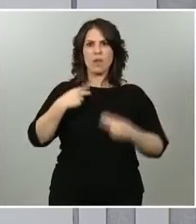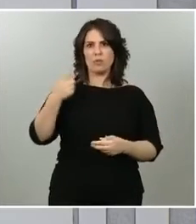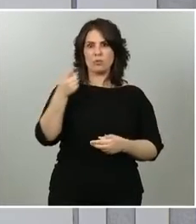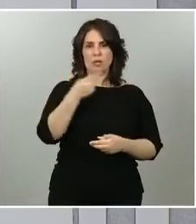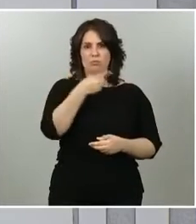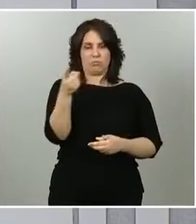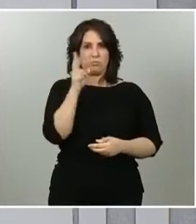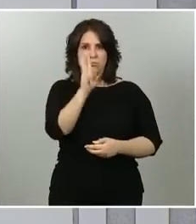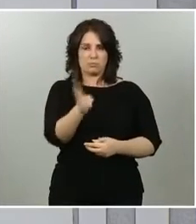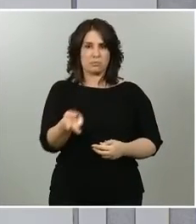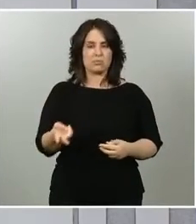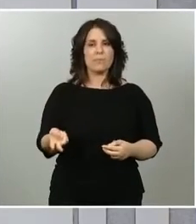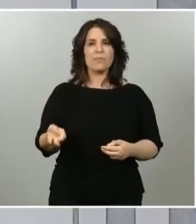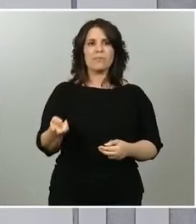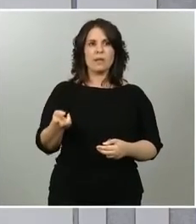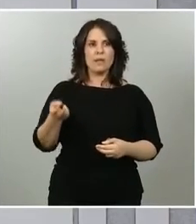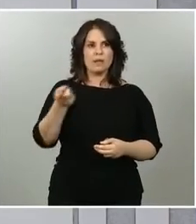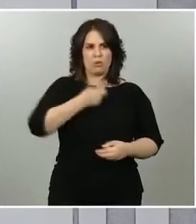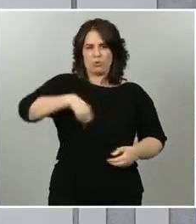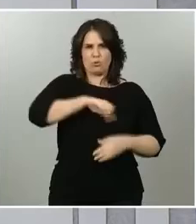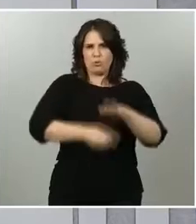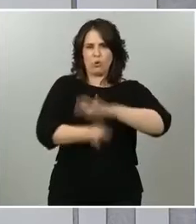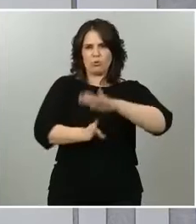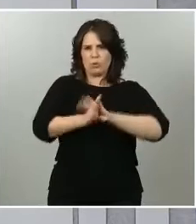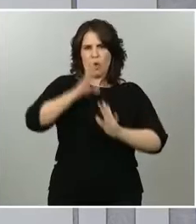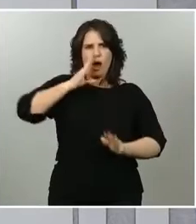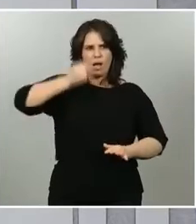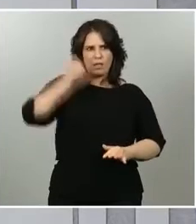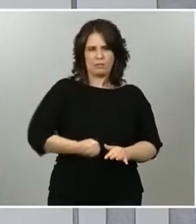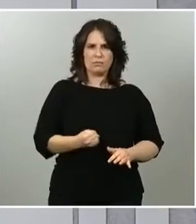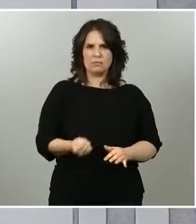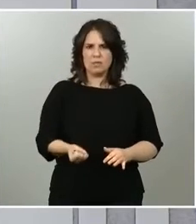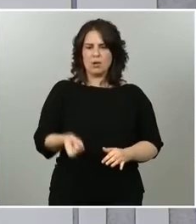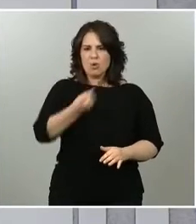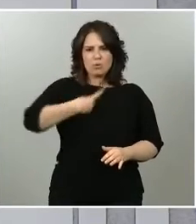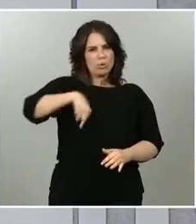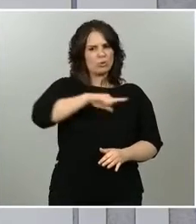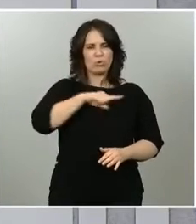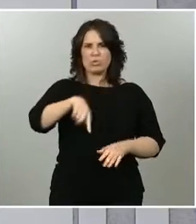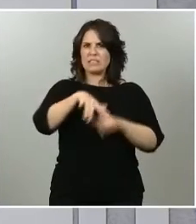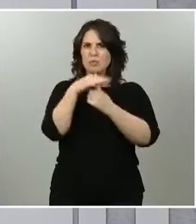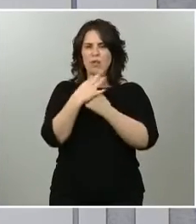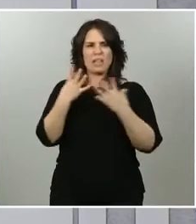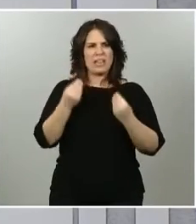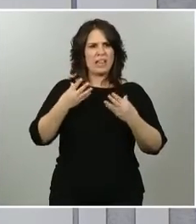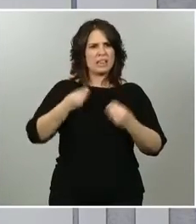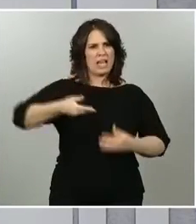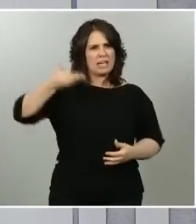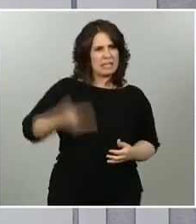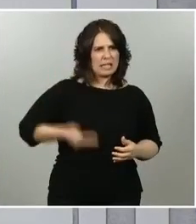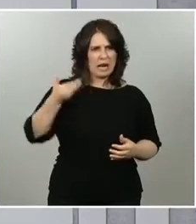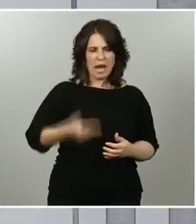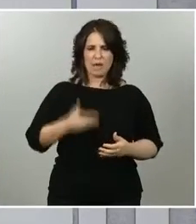Y seguiremos, seguiremos empeñados en que realmente solo podremos salir de esta situación tan grave que ha vivido nuestro país, como el conjunto